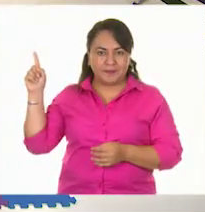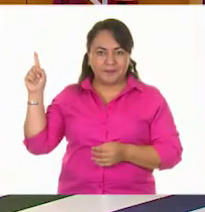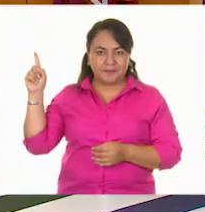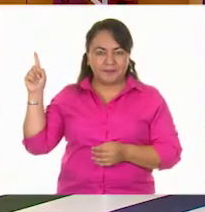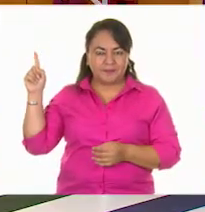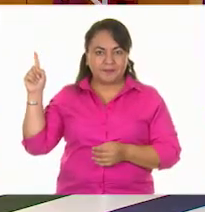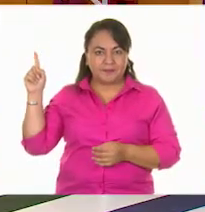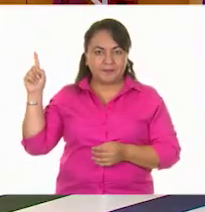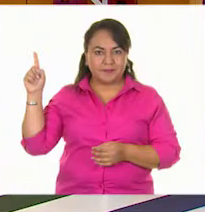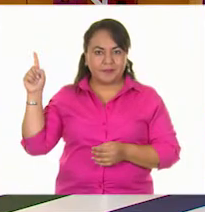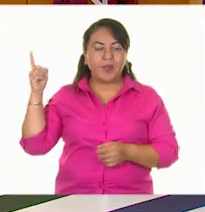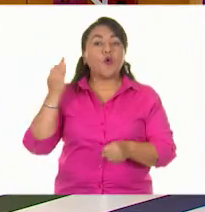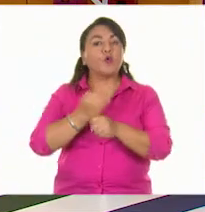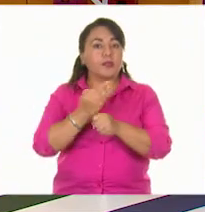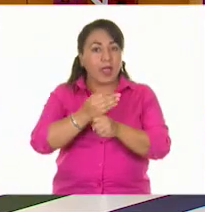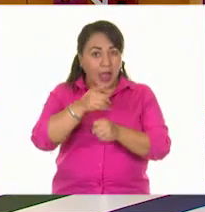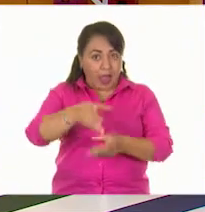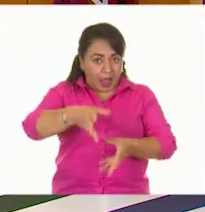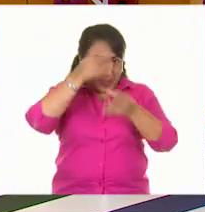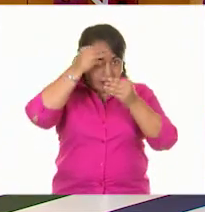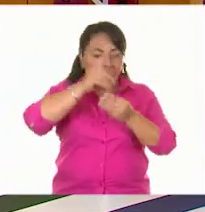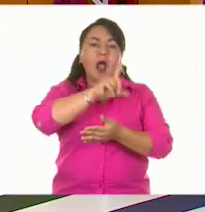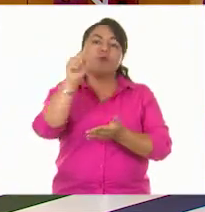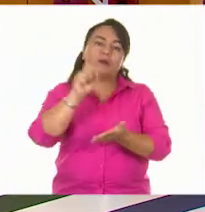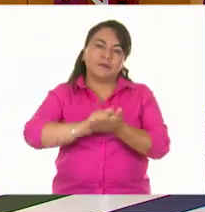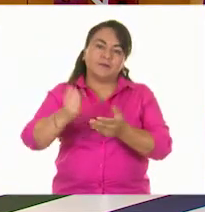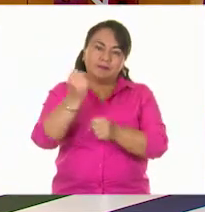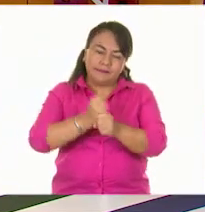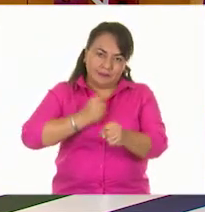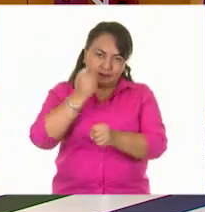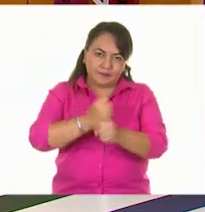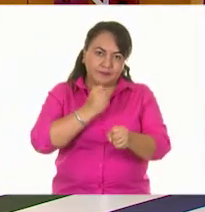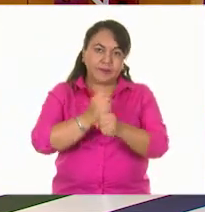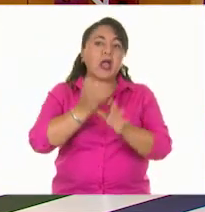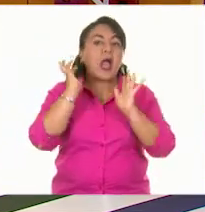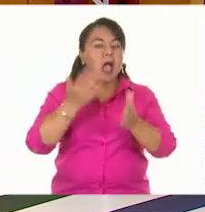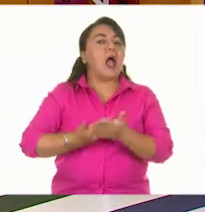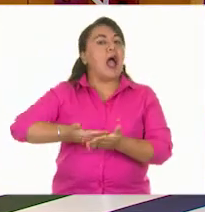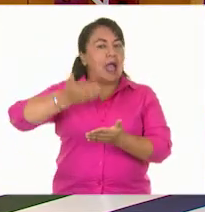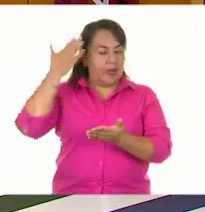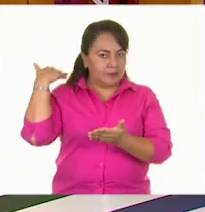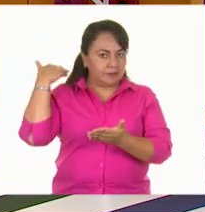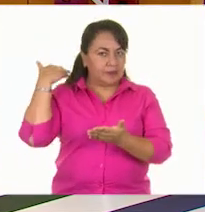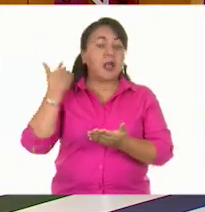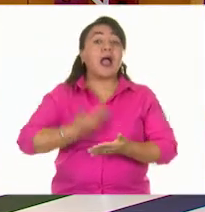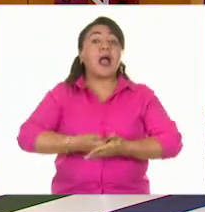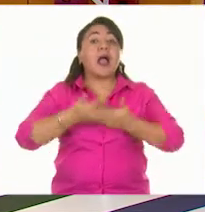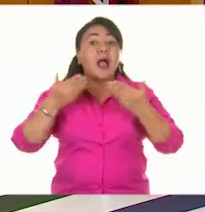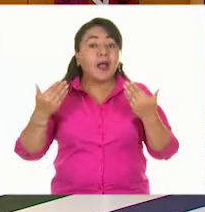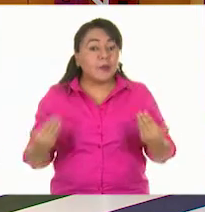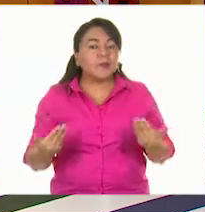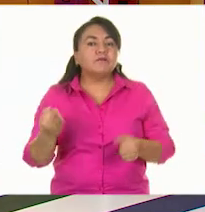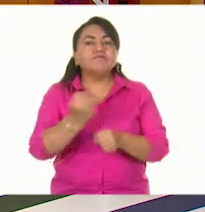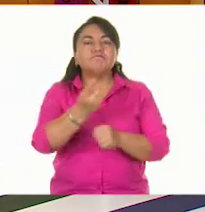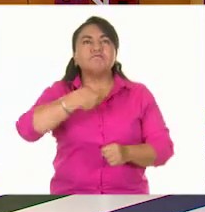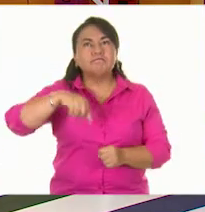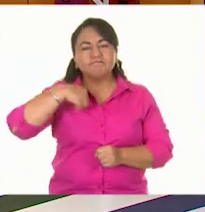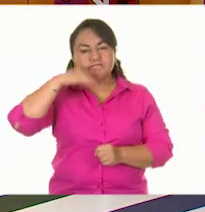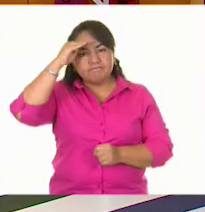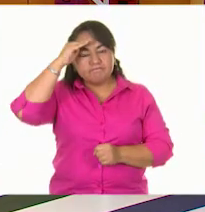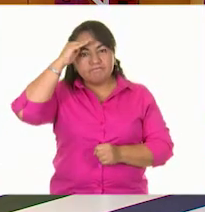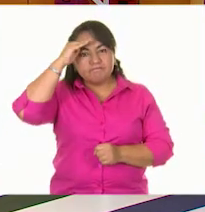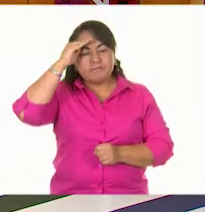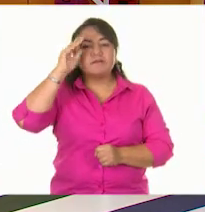Es el momento de practicar nuestra escritura. Ya lo hicimos en un primer momento. Ahora, vamos a reflexionar sobre